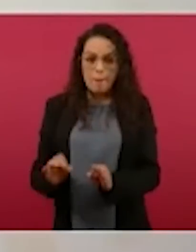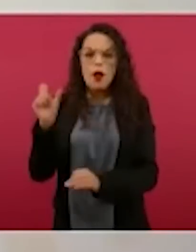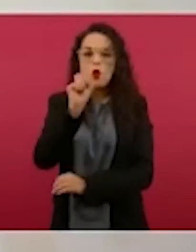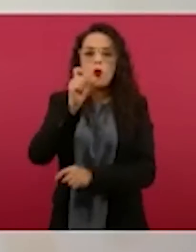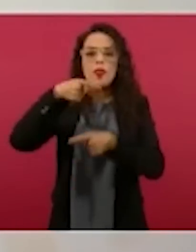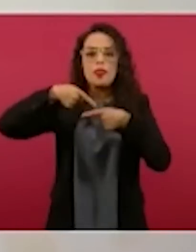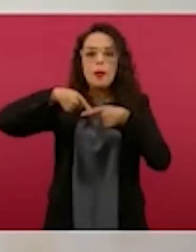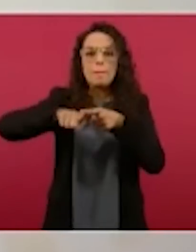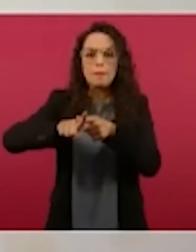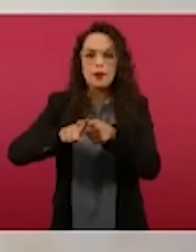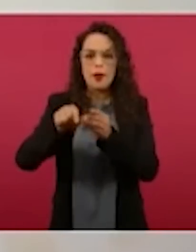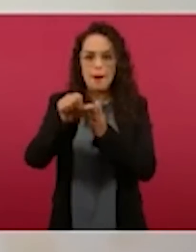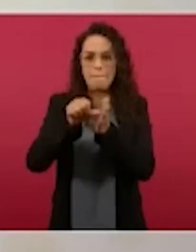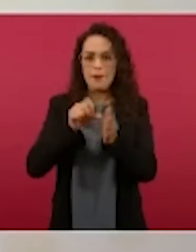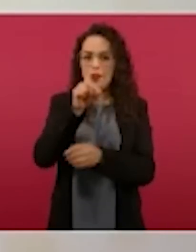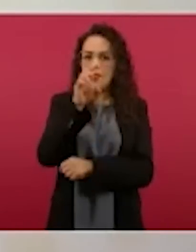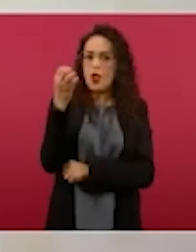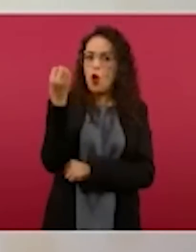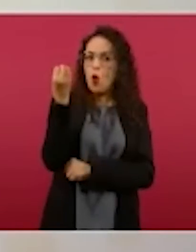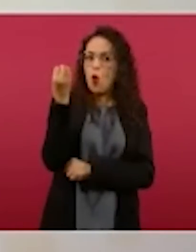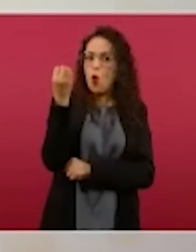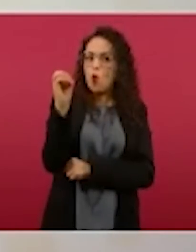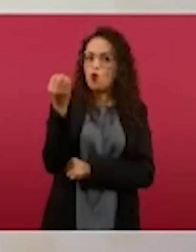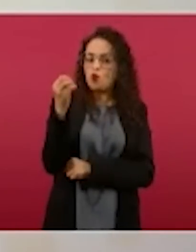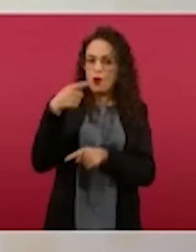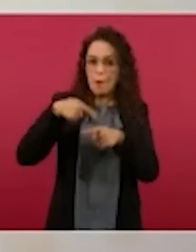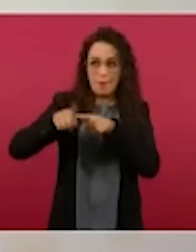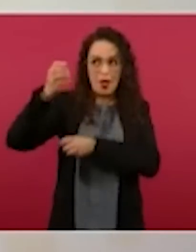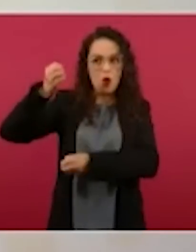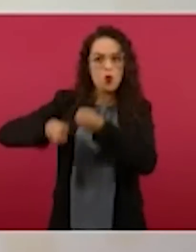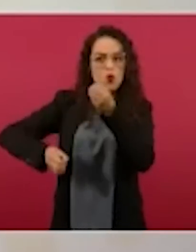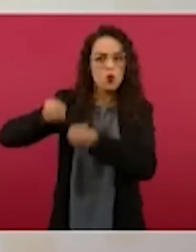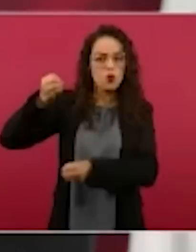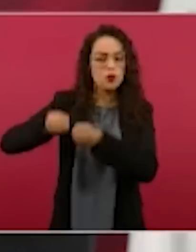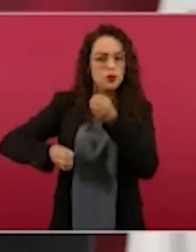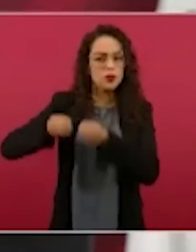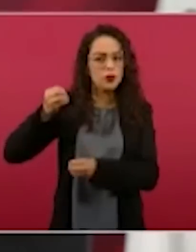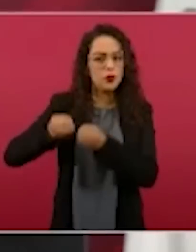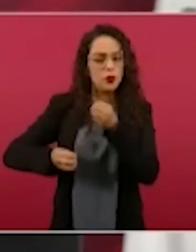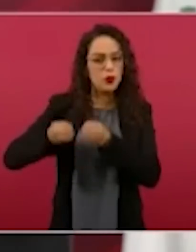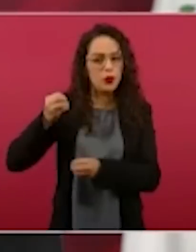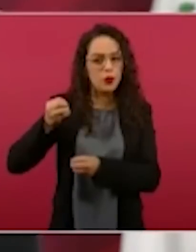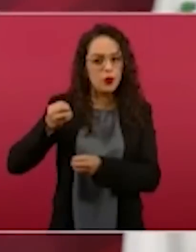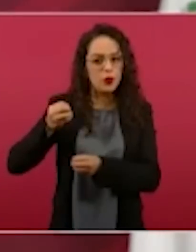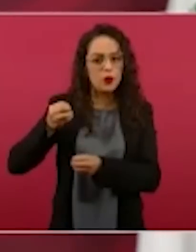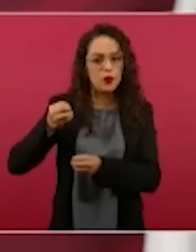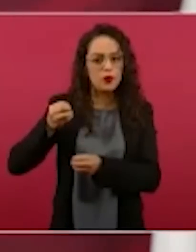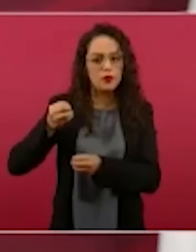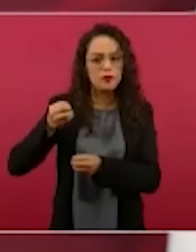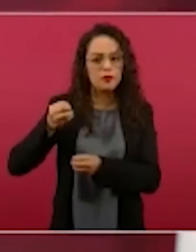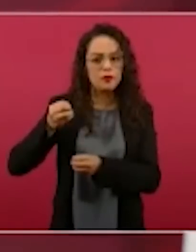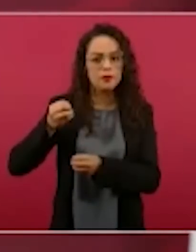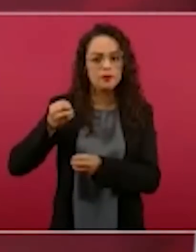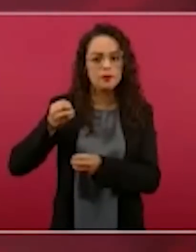el juicio, pero